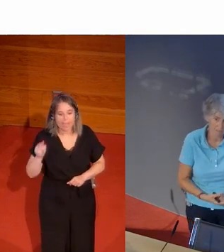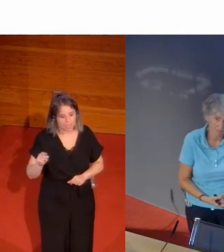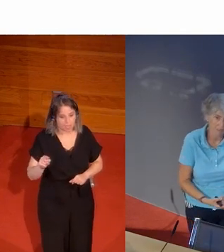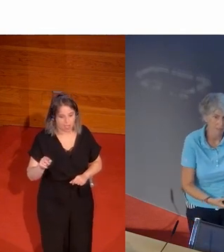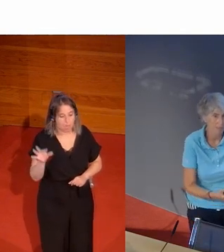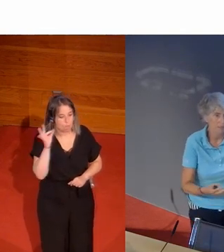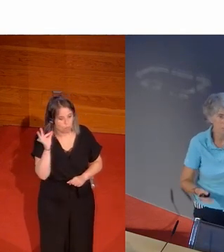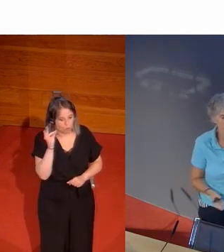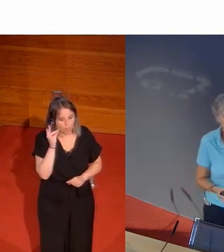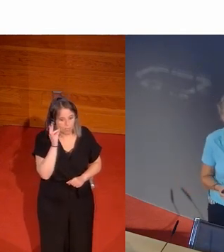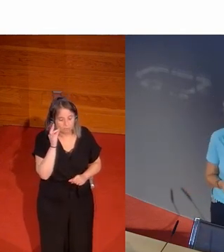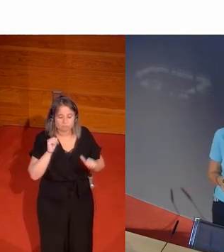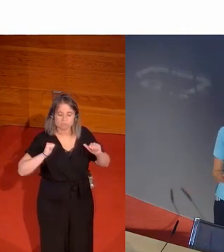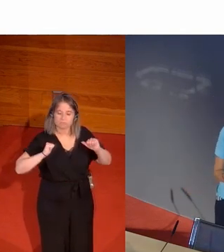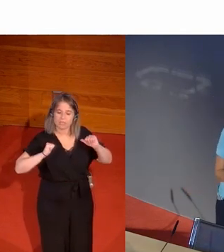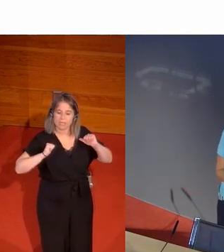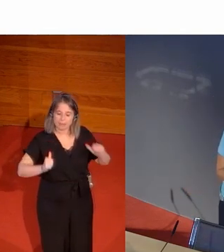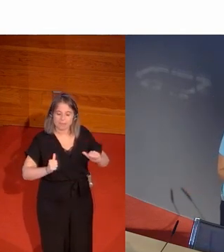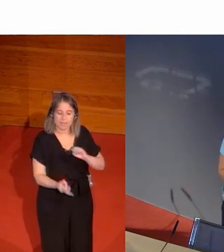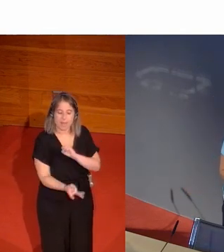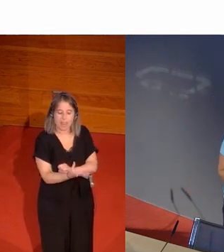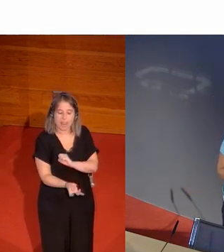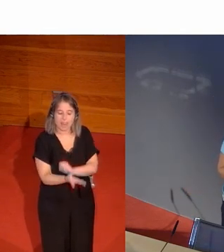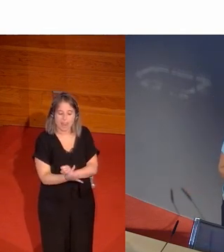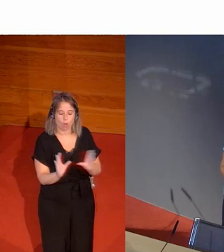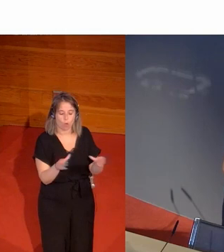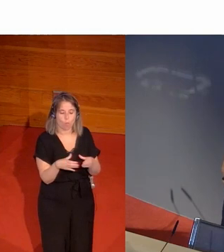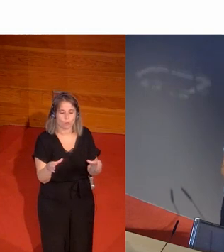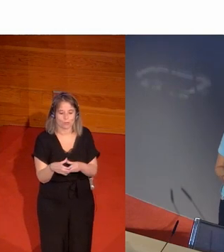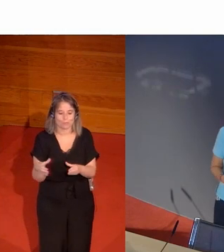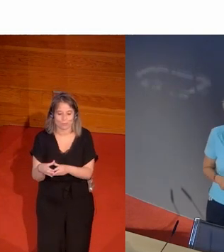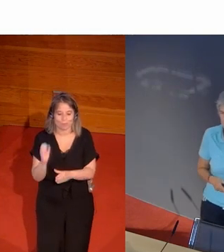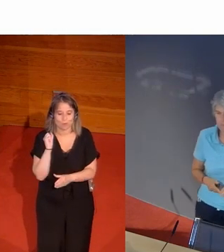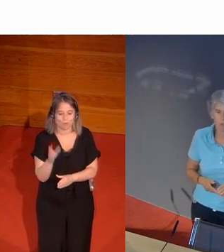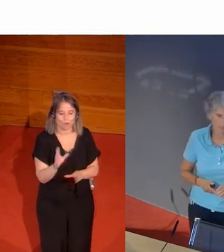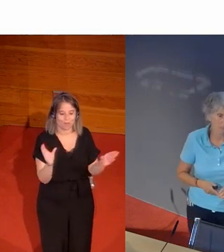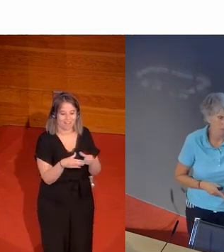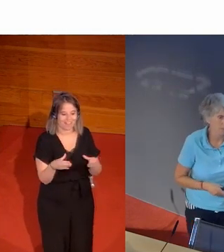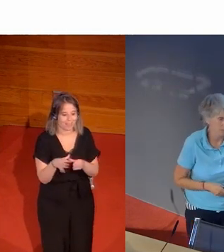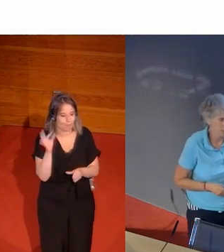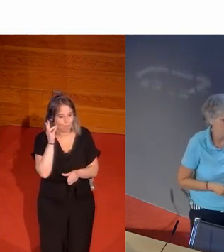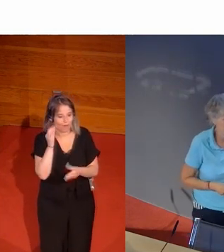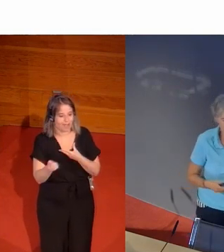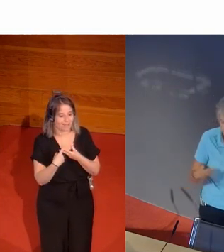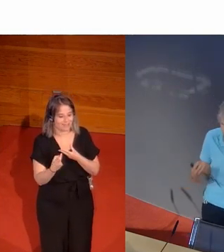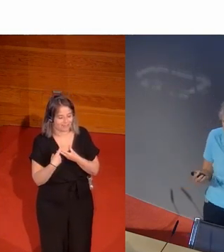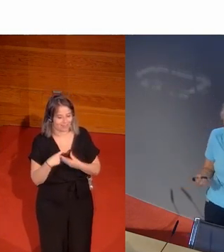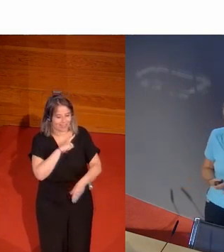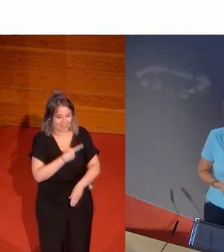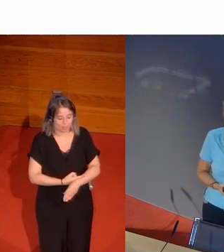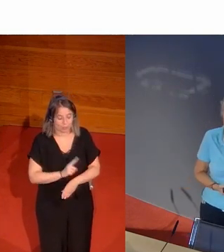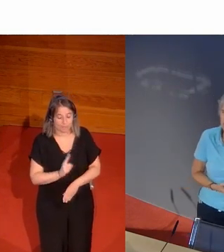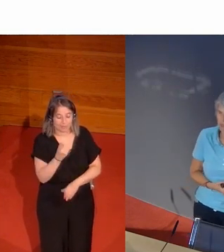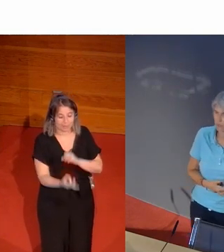a francés empieza a crear pequeñas aglomeraciones y pequeños clubes de mujeres que quieren practicar deportes y el